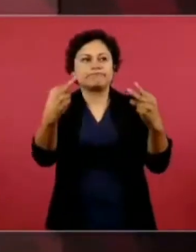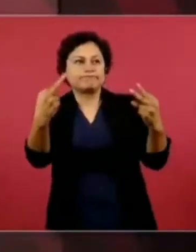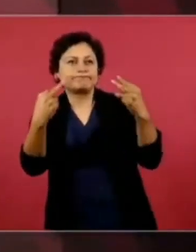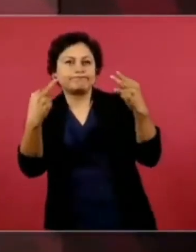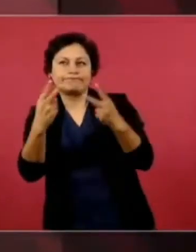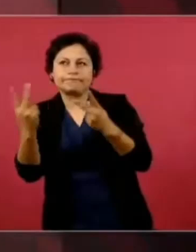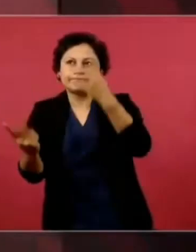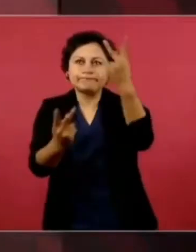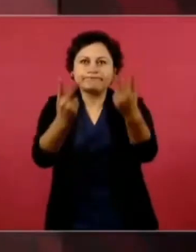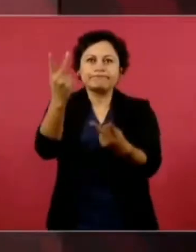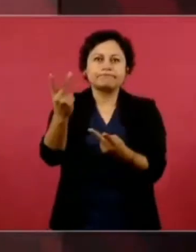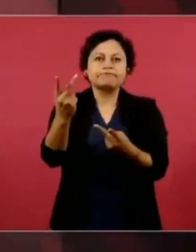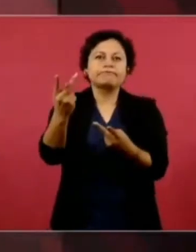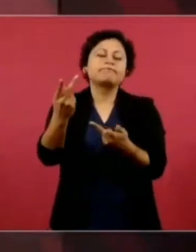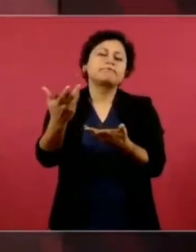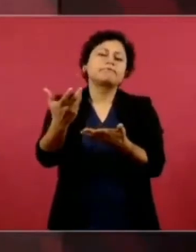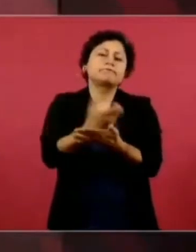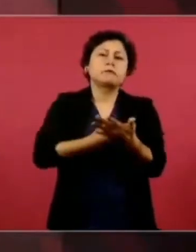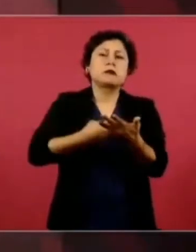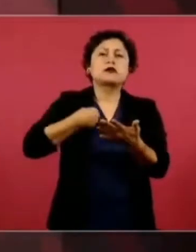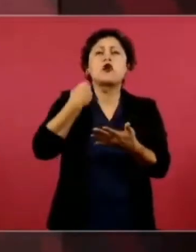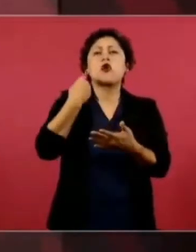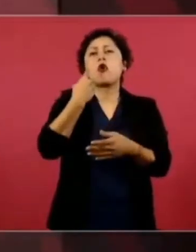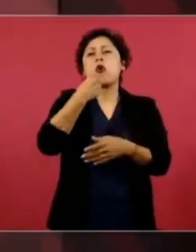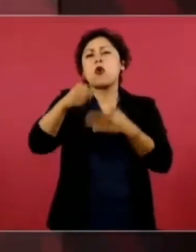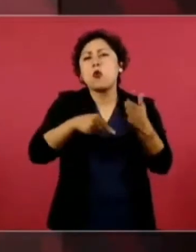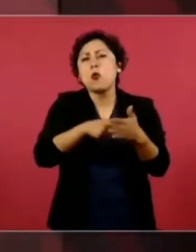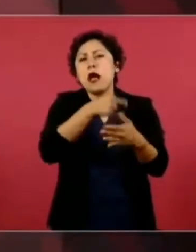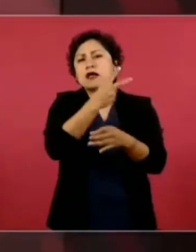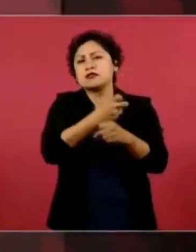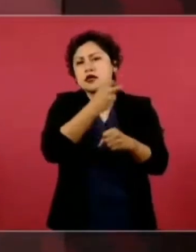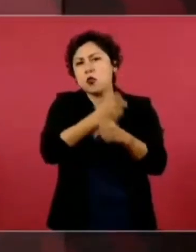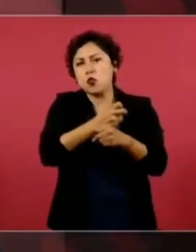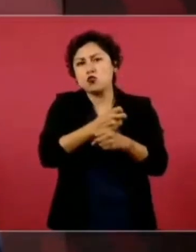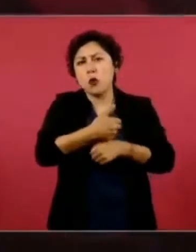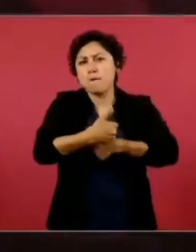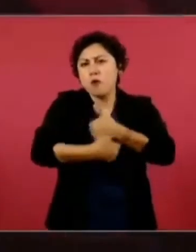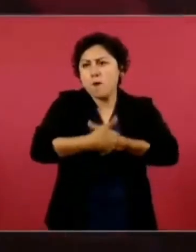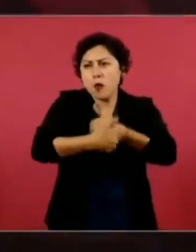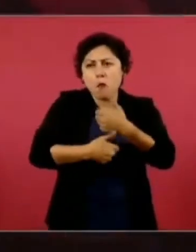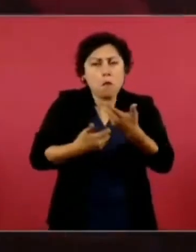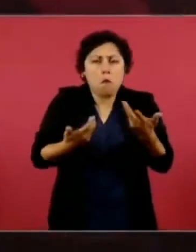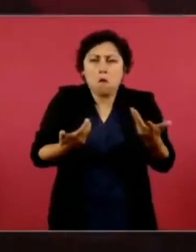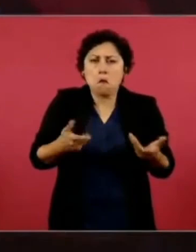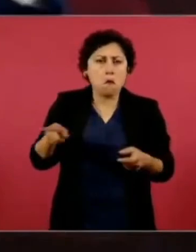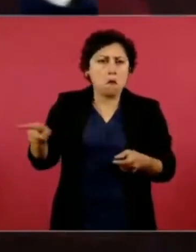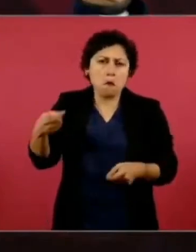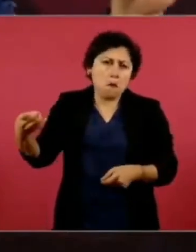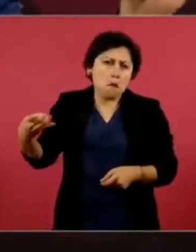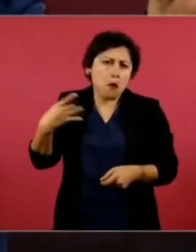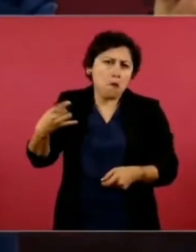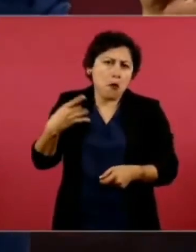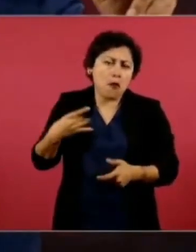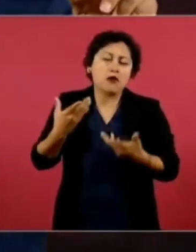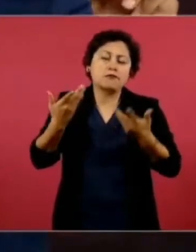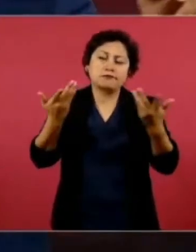solo en una ocasión, pero de manera transitoria,